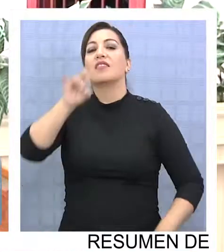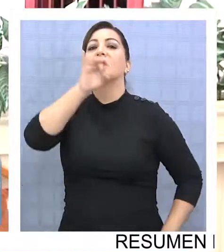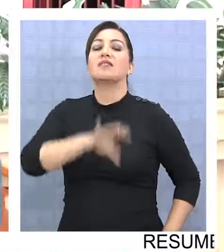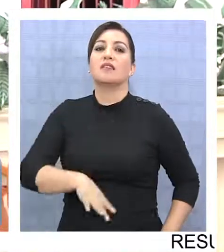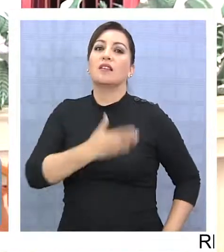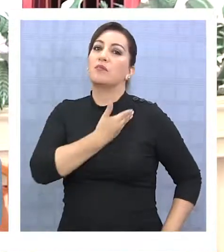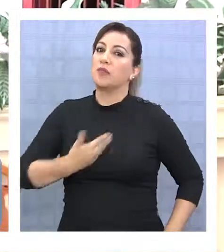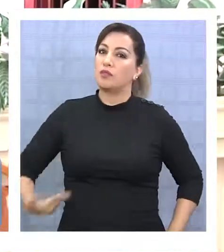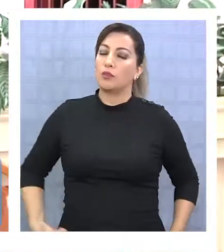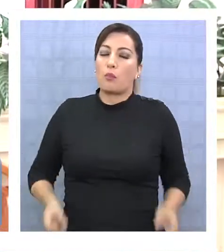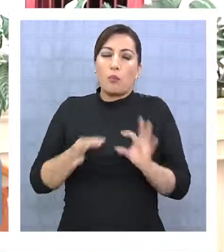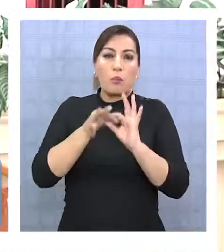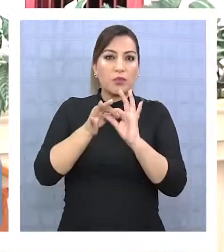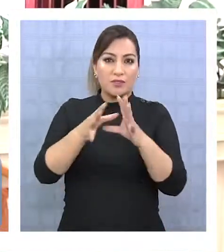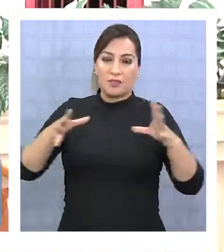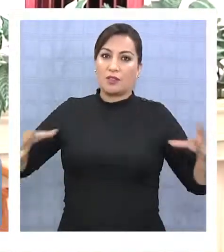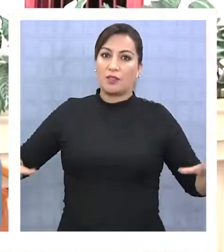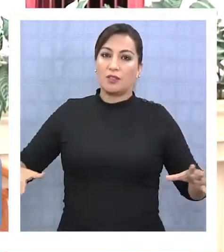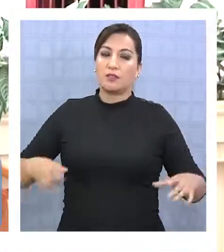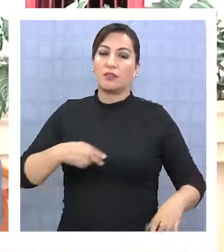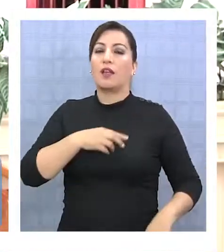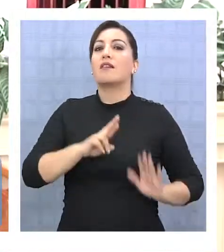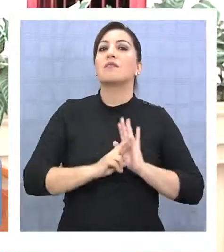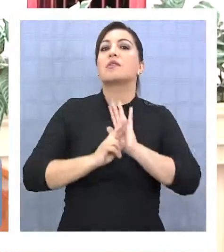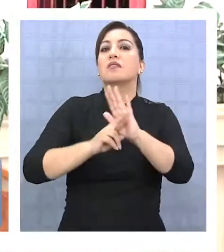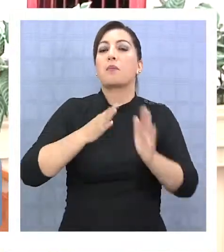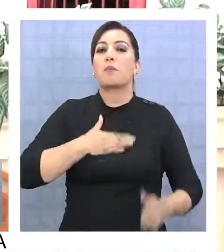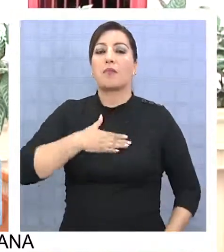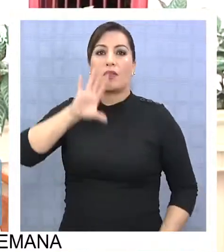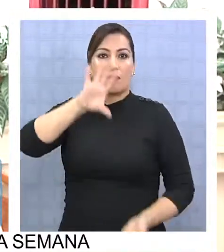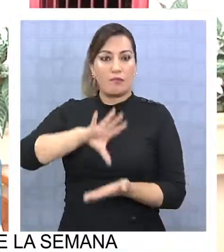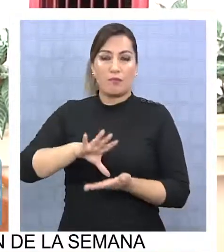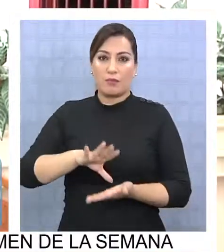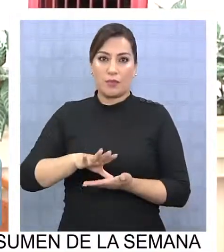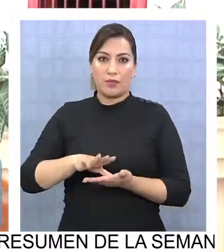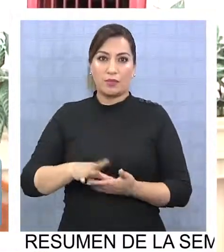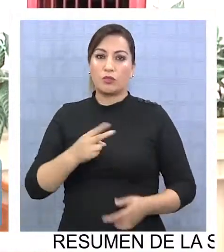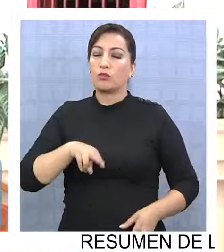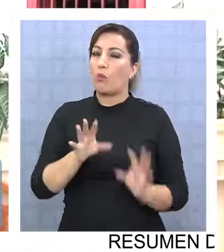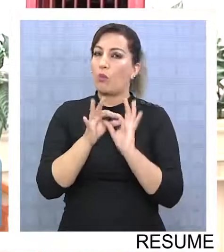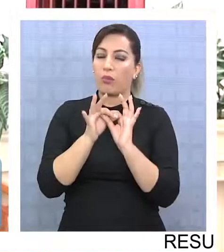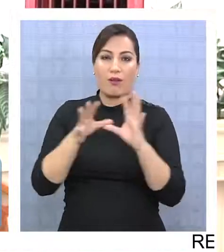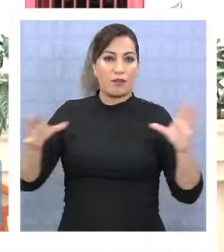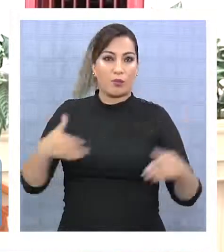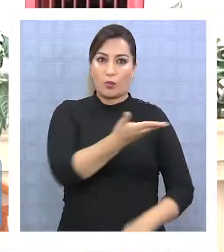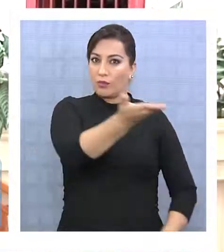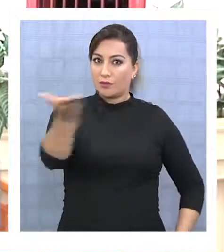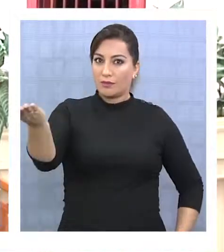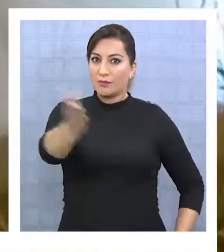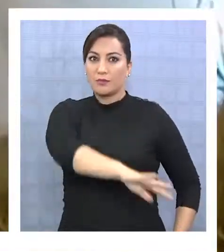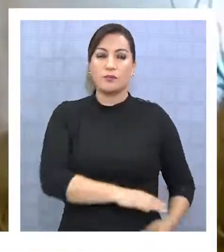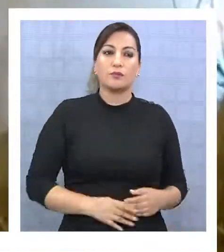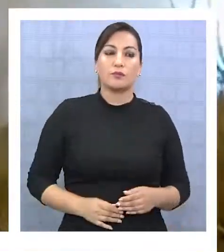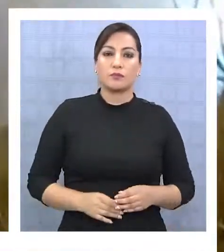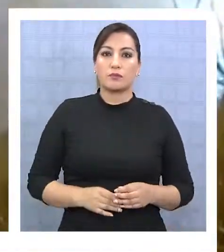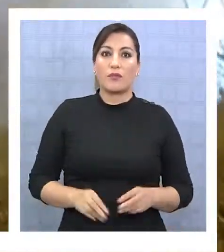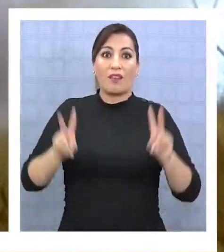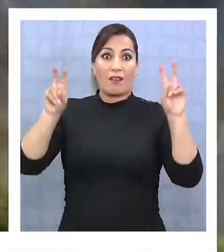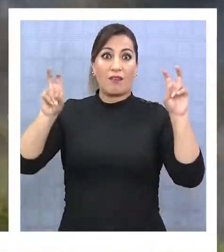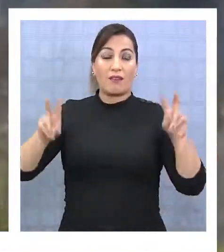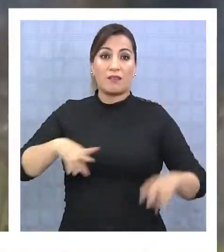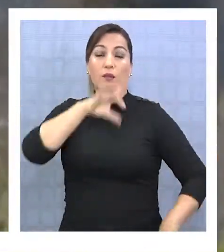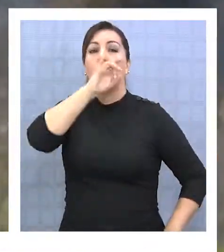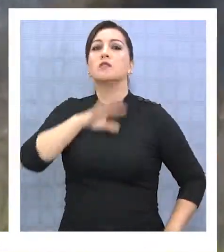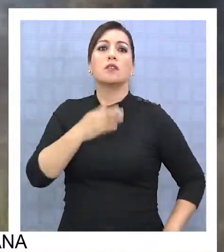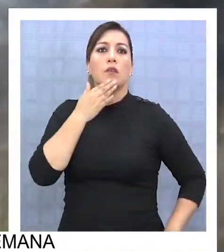con el presidente chileno. De verdad, muchísimas gracias en nombre de mi país y de todas las personas necesitadas. Estamos muy agradecidos con todos ustedes. En el